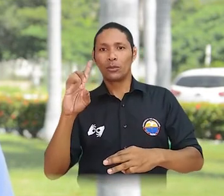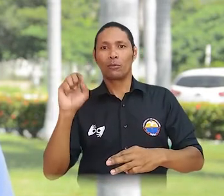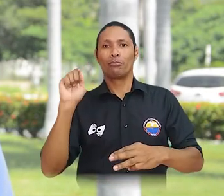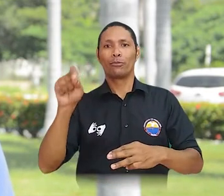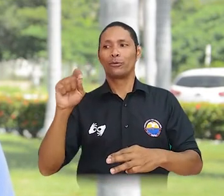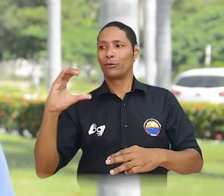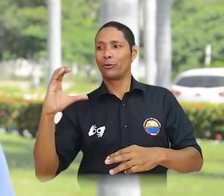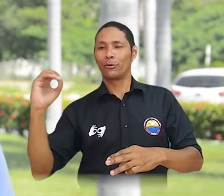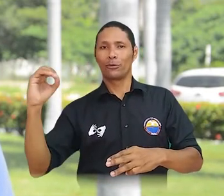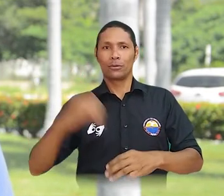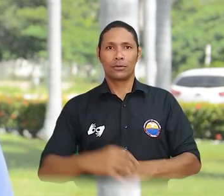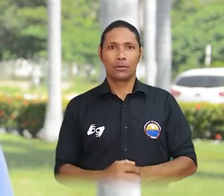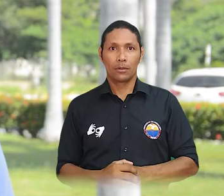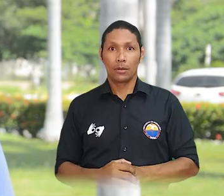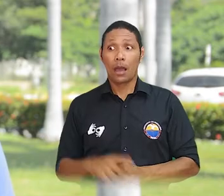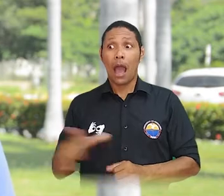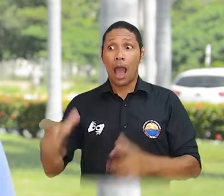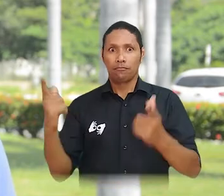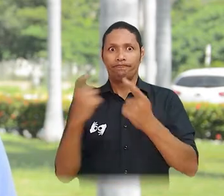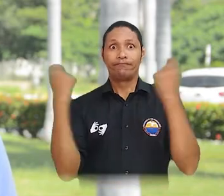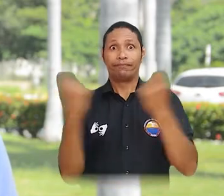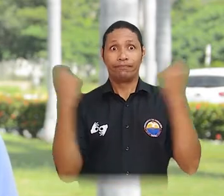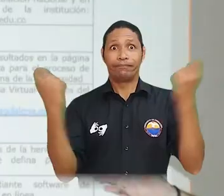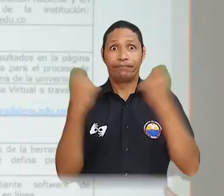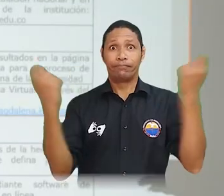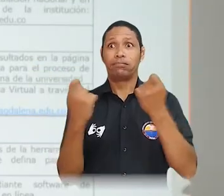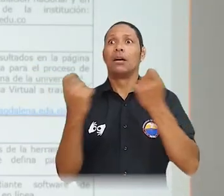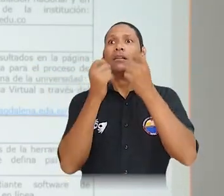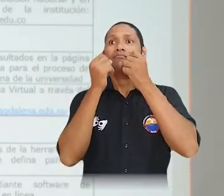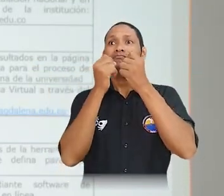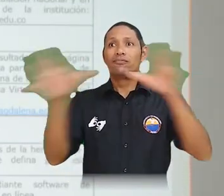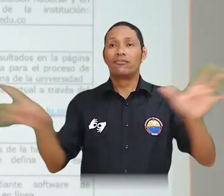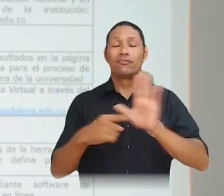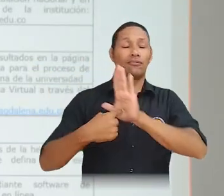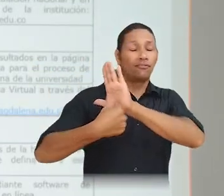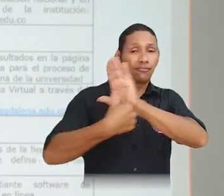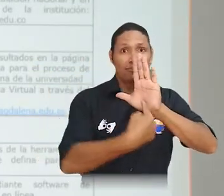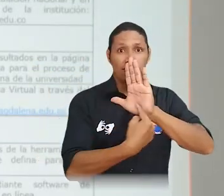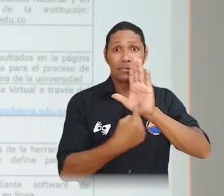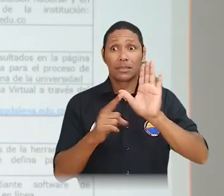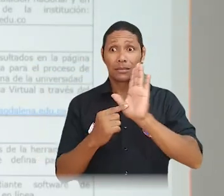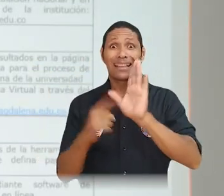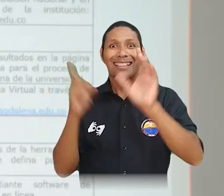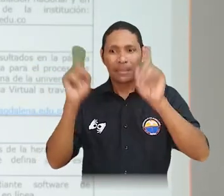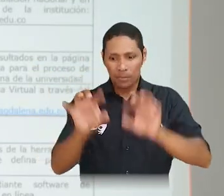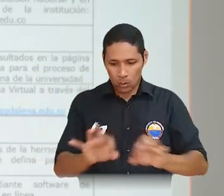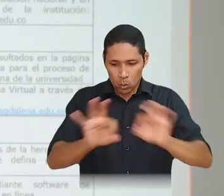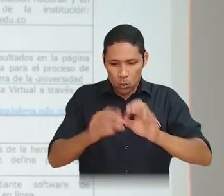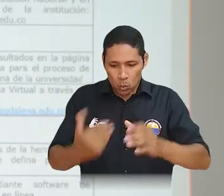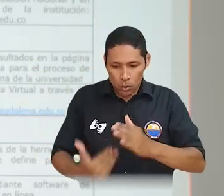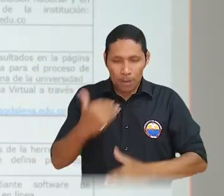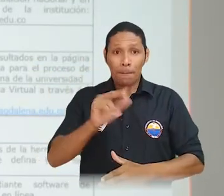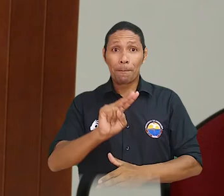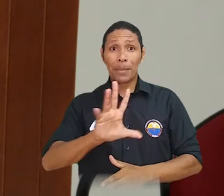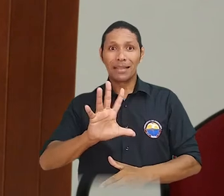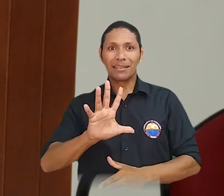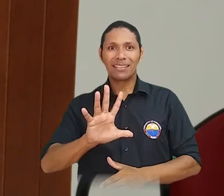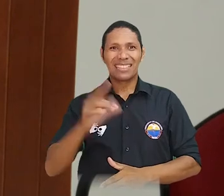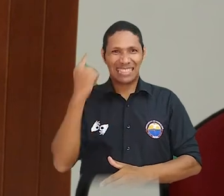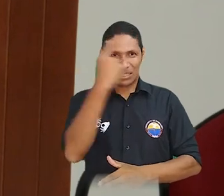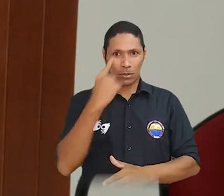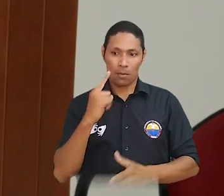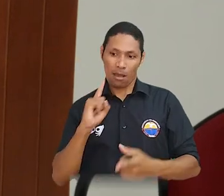periodo institucional 2020-2024. A través del Acta Nº 2 del 21 de septiembre de 2020,